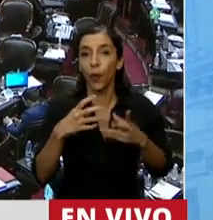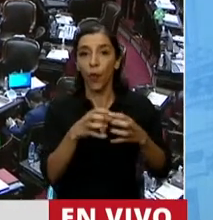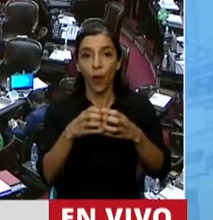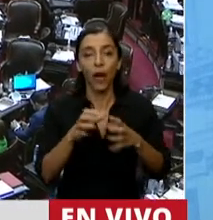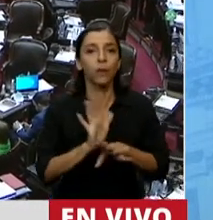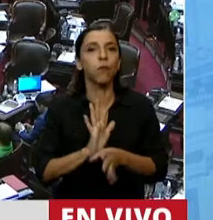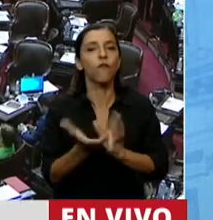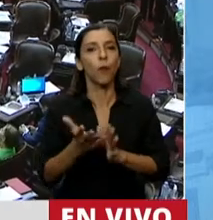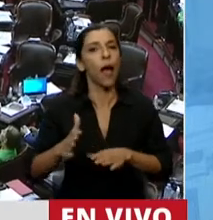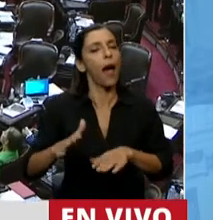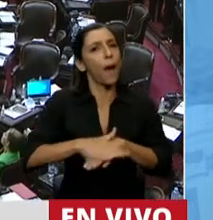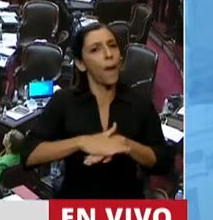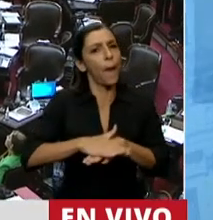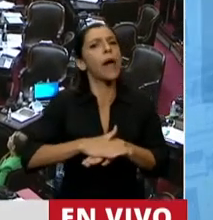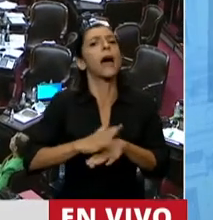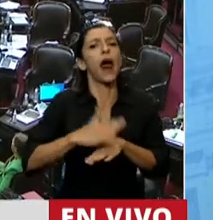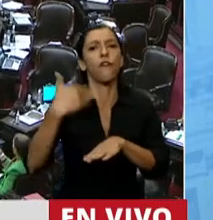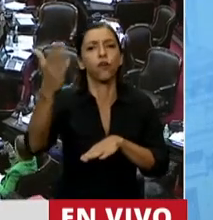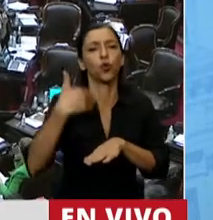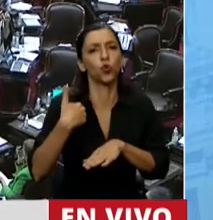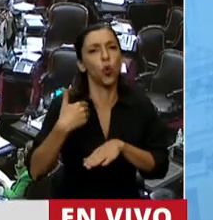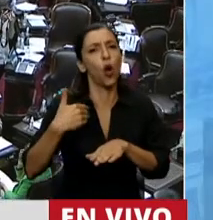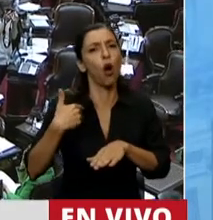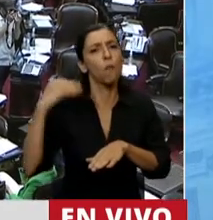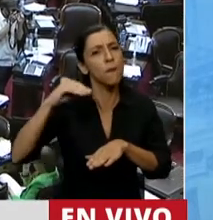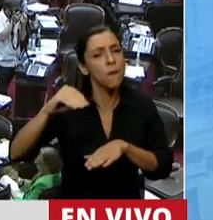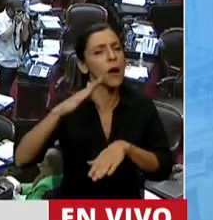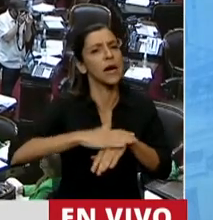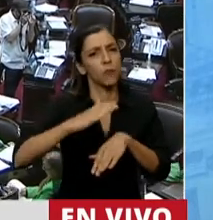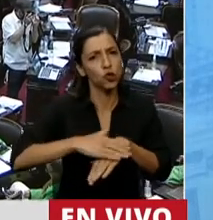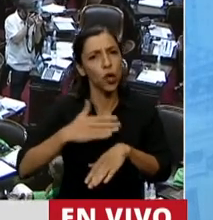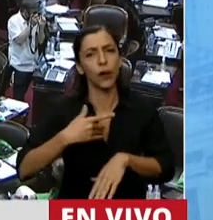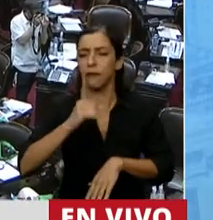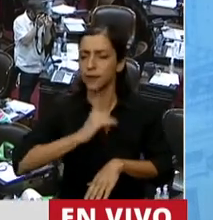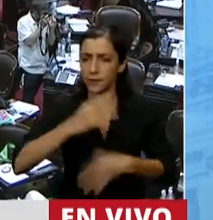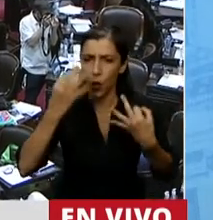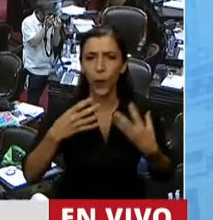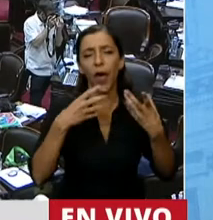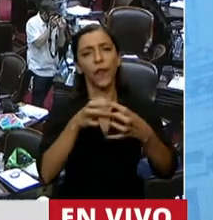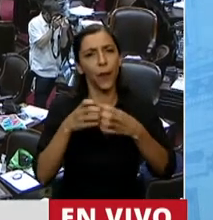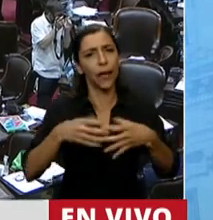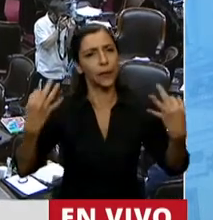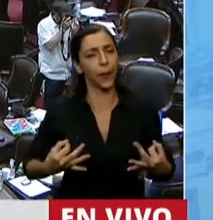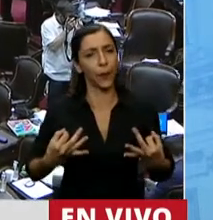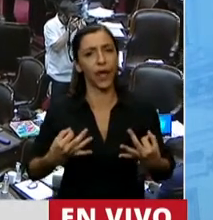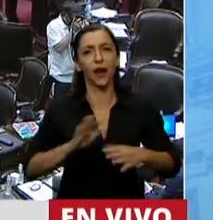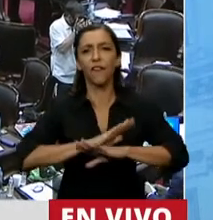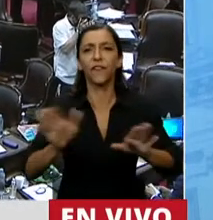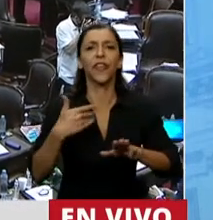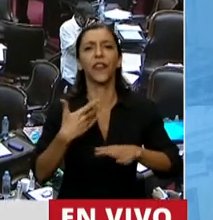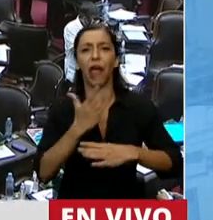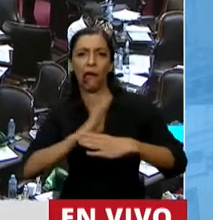de un consenso serio y responsable que nos aleje definitivamente de la grieta